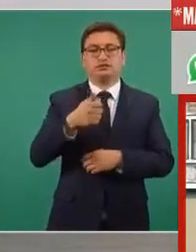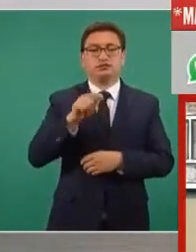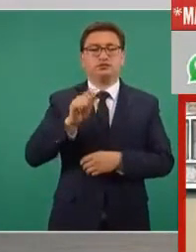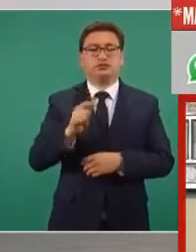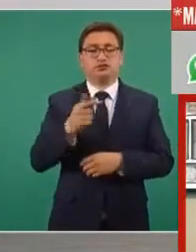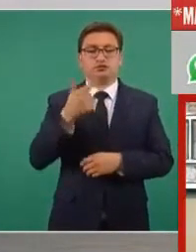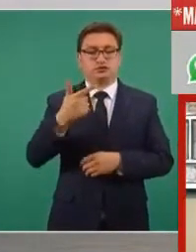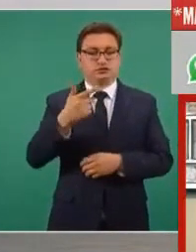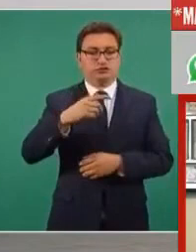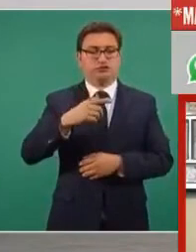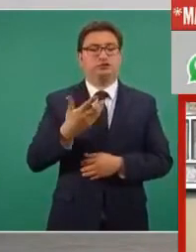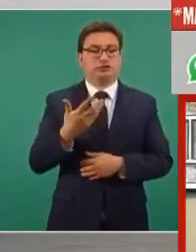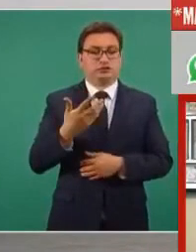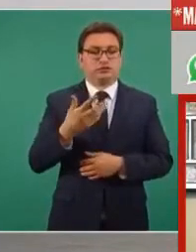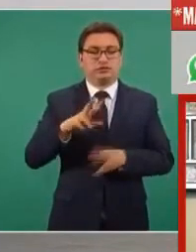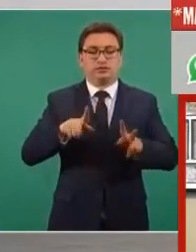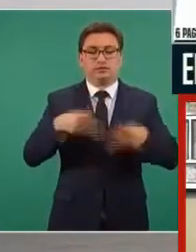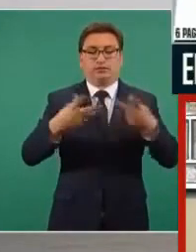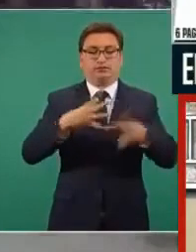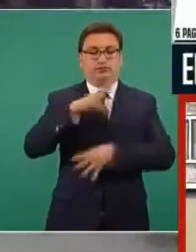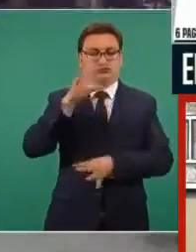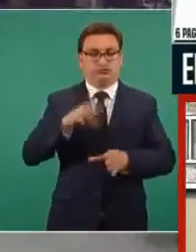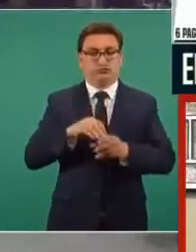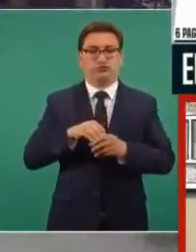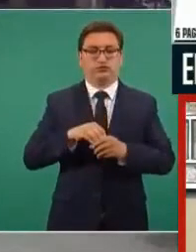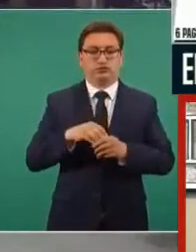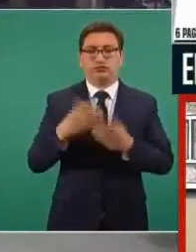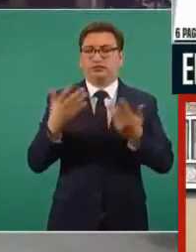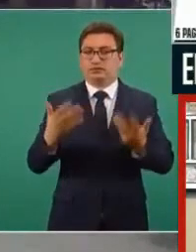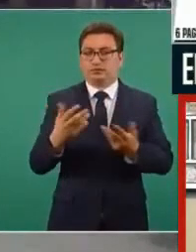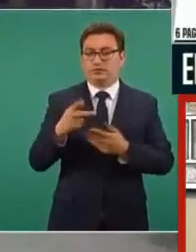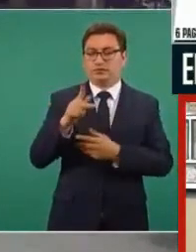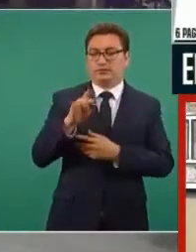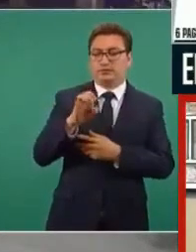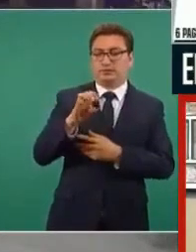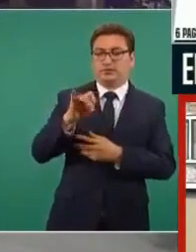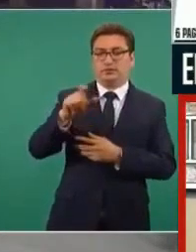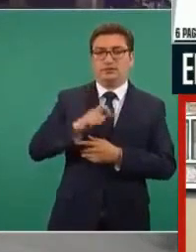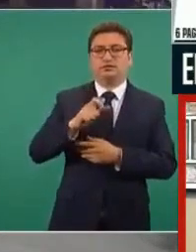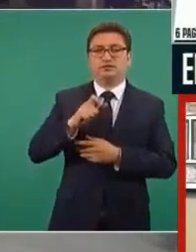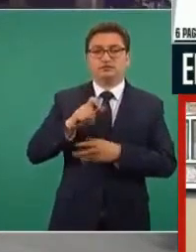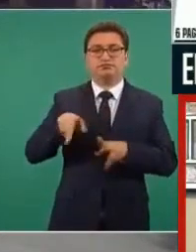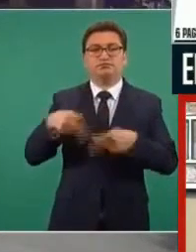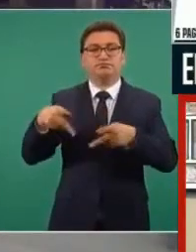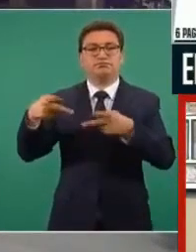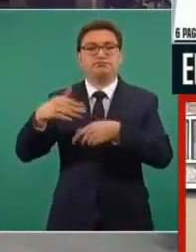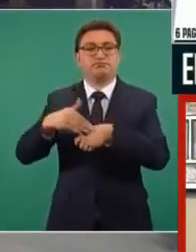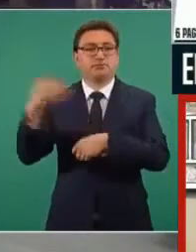6.7 de las ventas totales. O sea, Pemex vendió más.